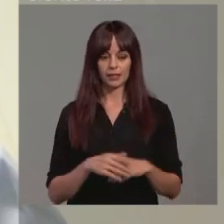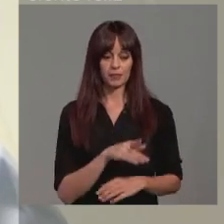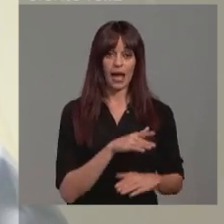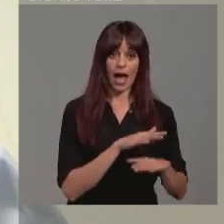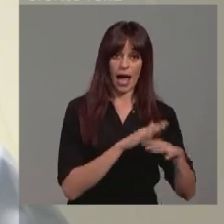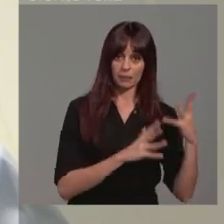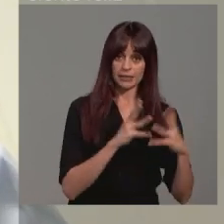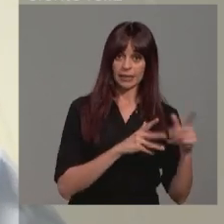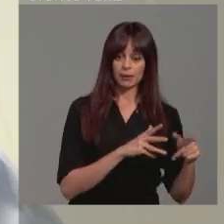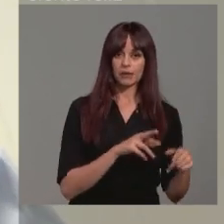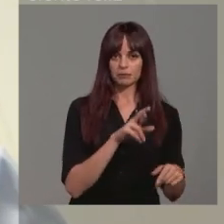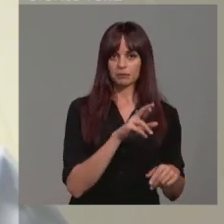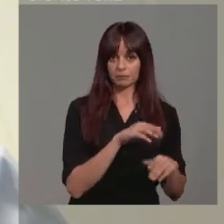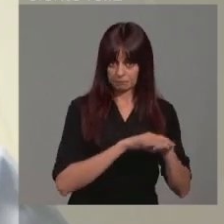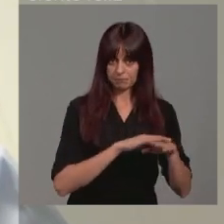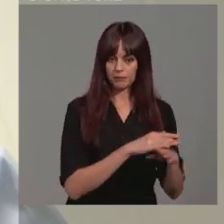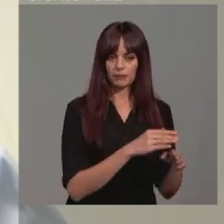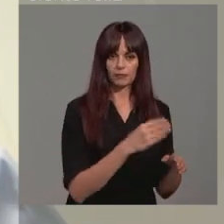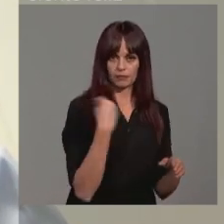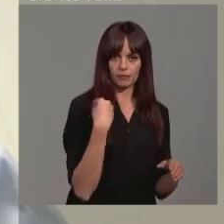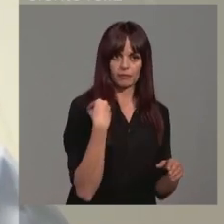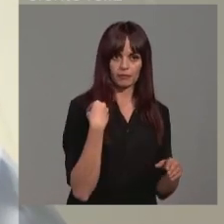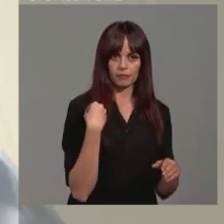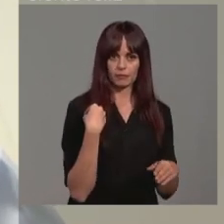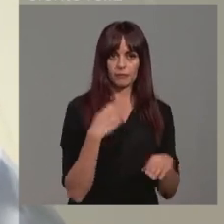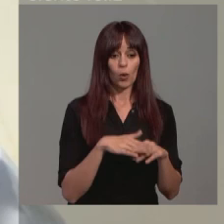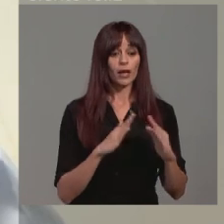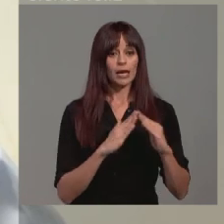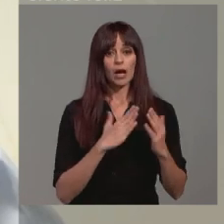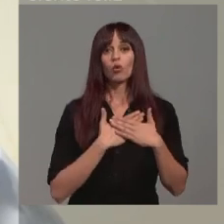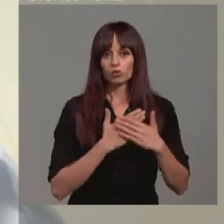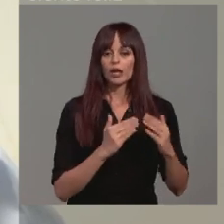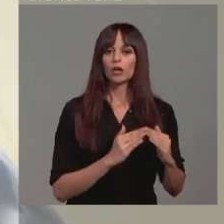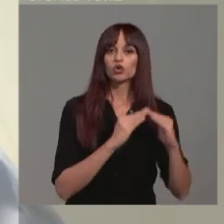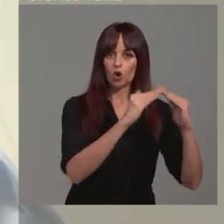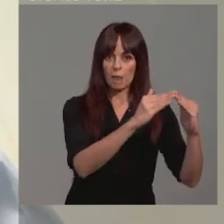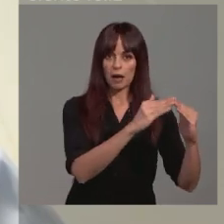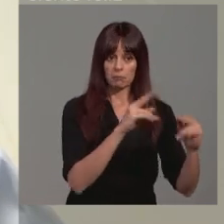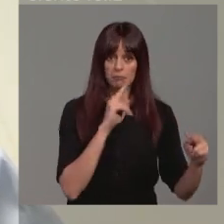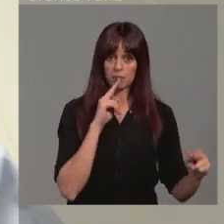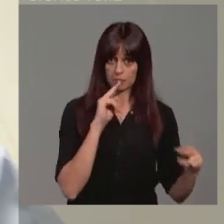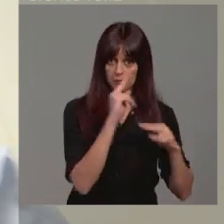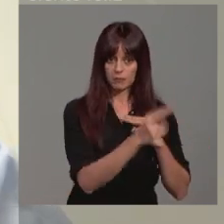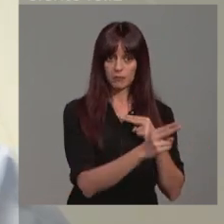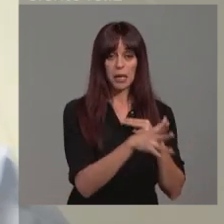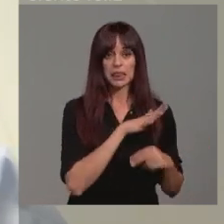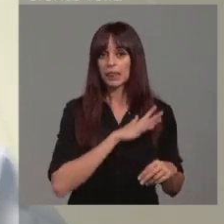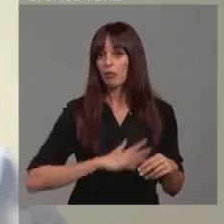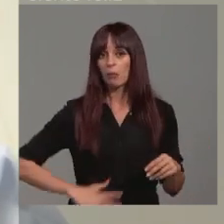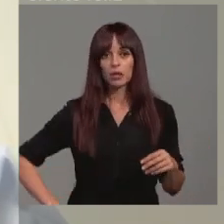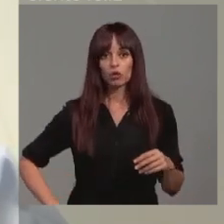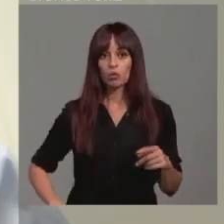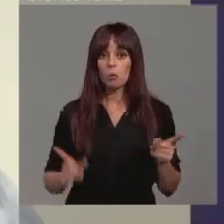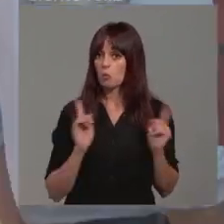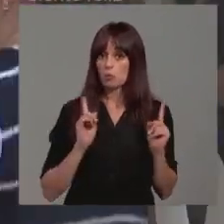administrativa se nos ha referido en un par de ocasiones a esa entrega voluntaria, la cual siempre hemos contestado, pues que de momento no se